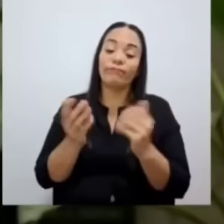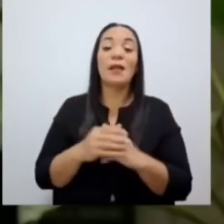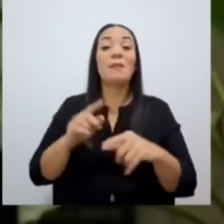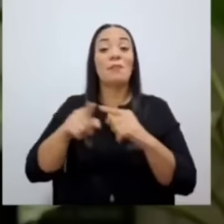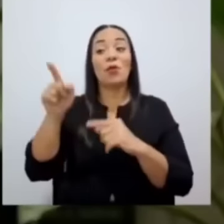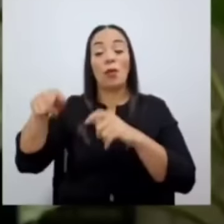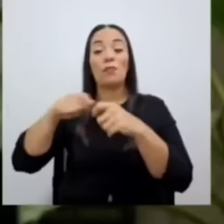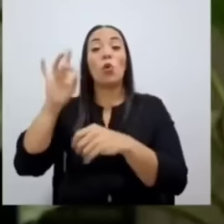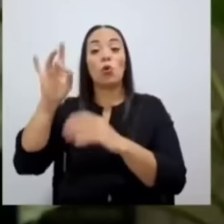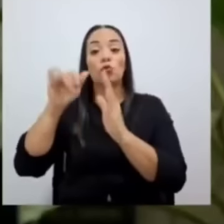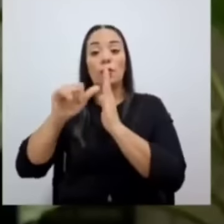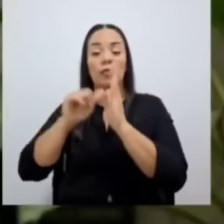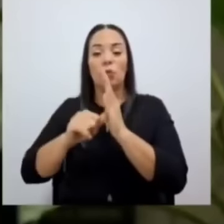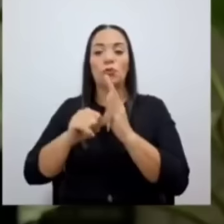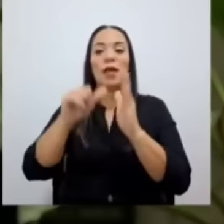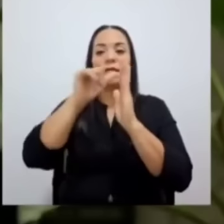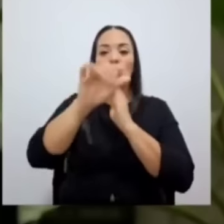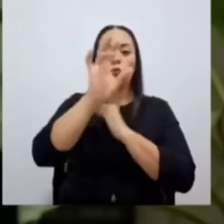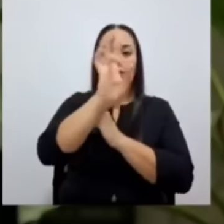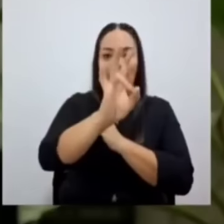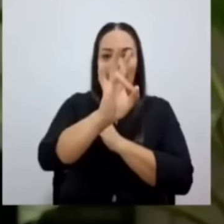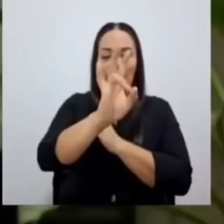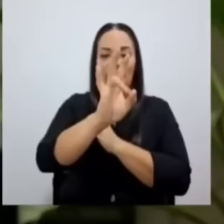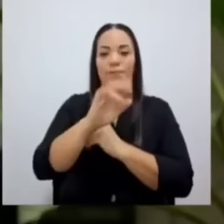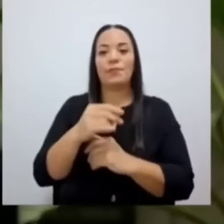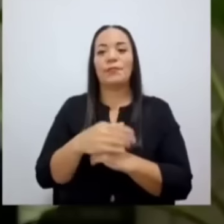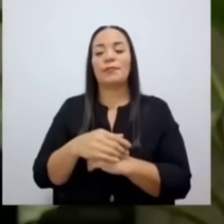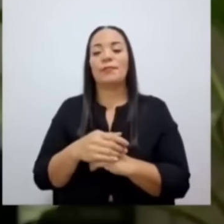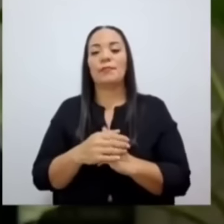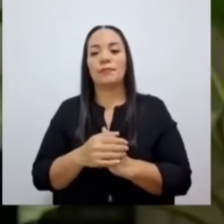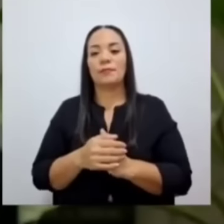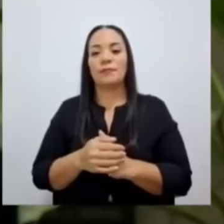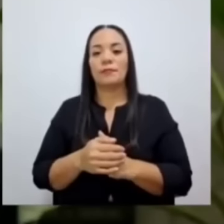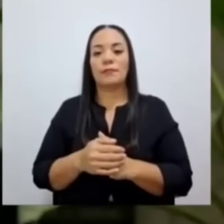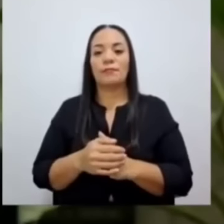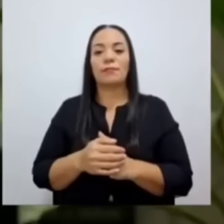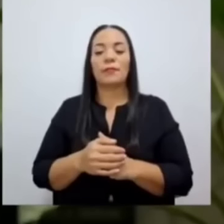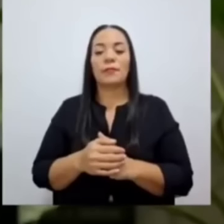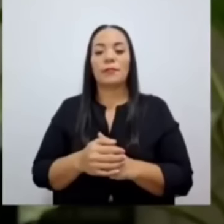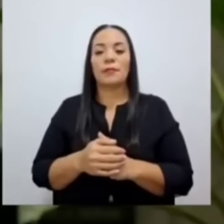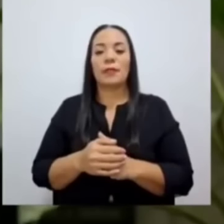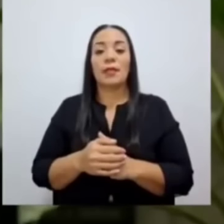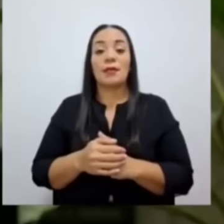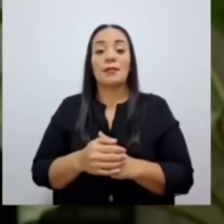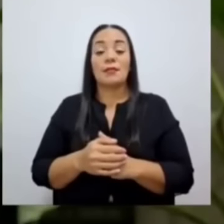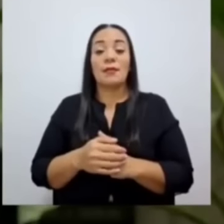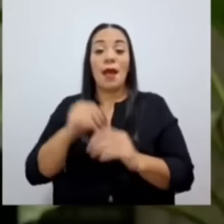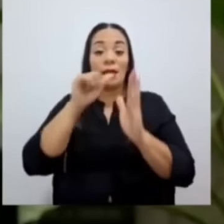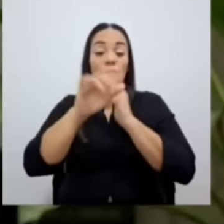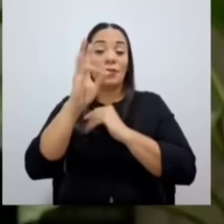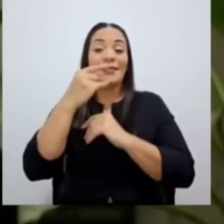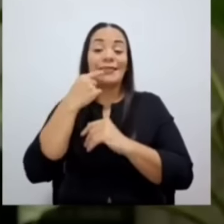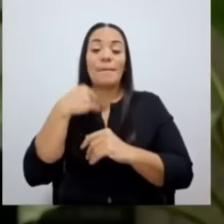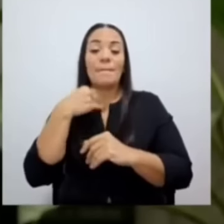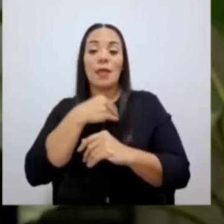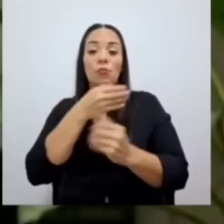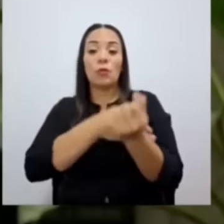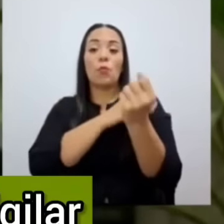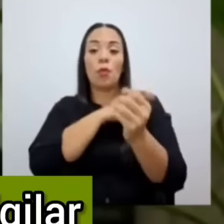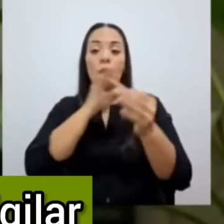artículos. El artículo 7, que dice que los miembros del Poder Judicial